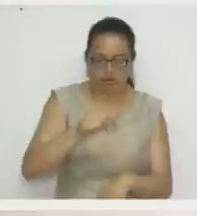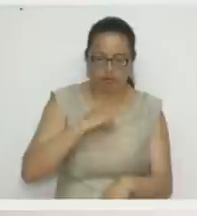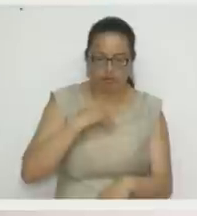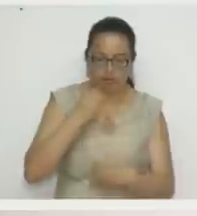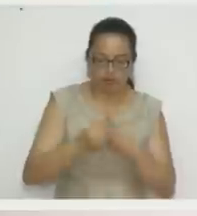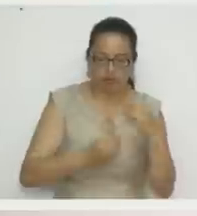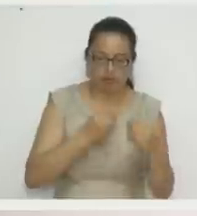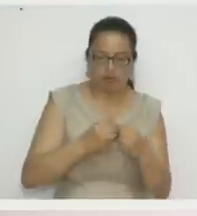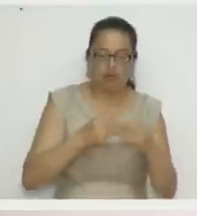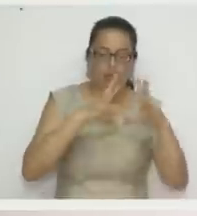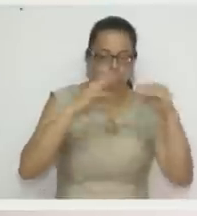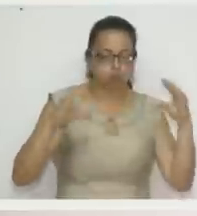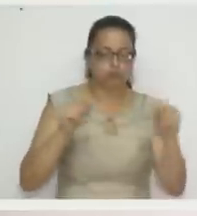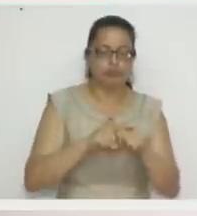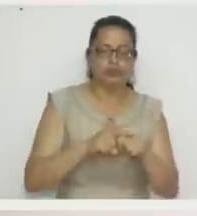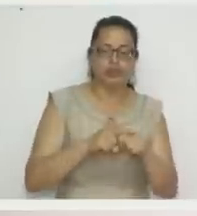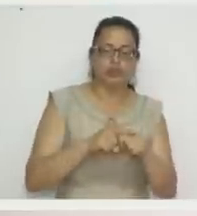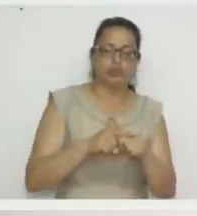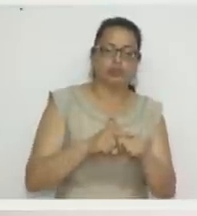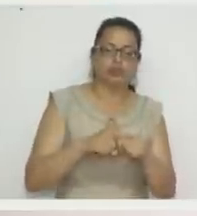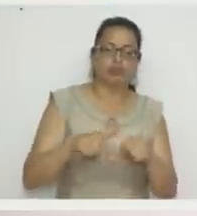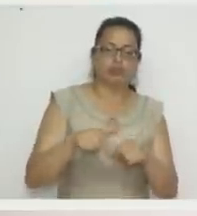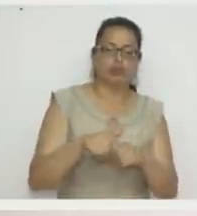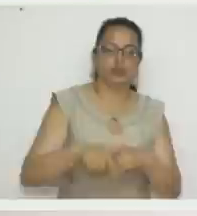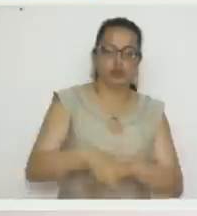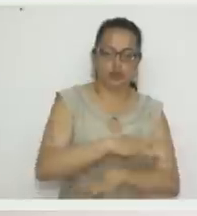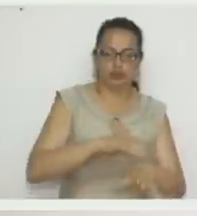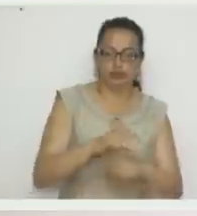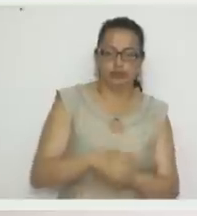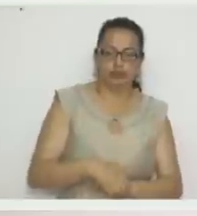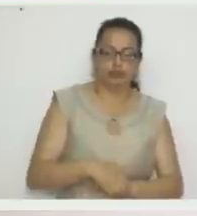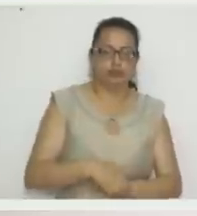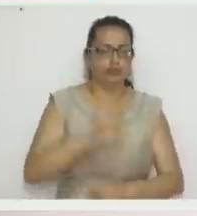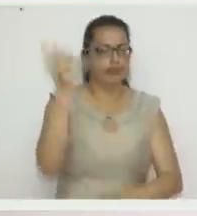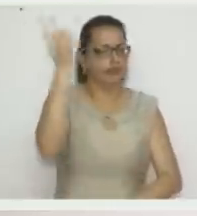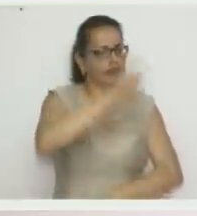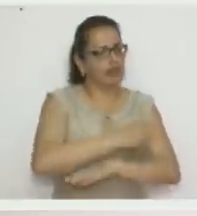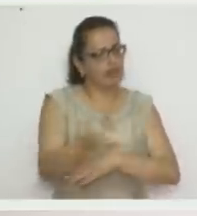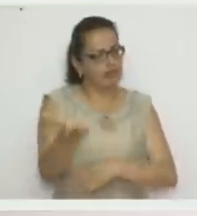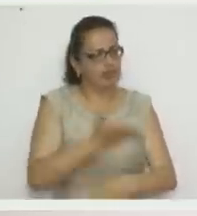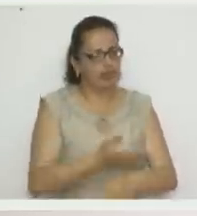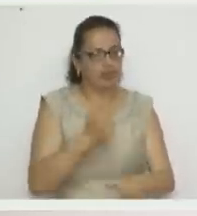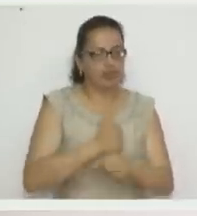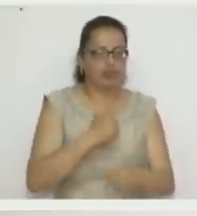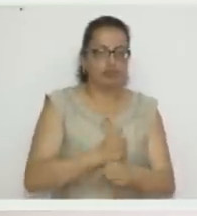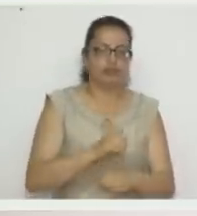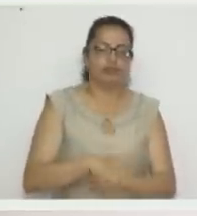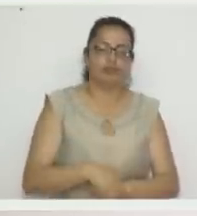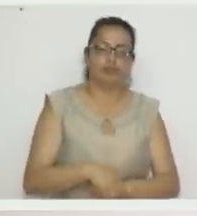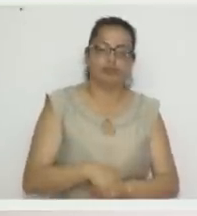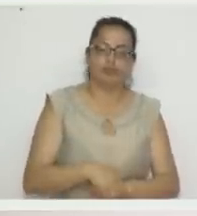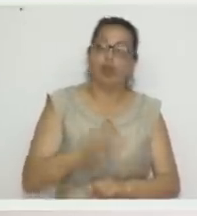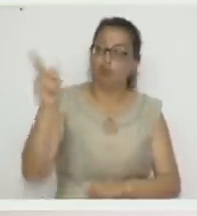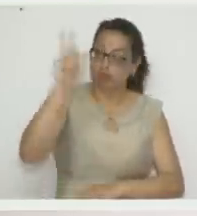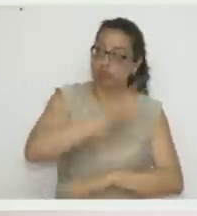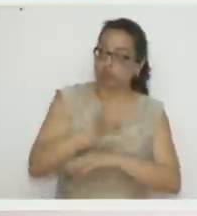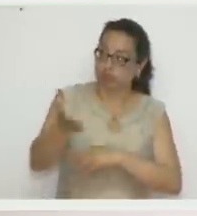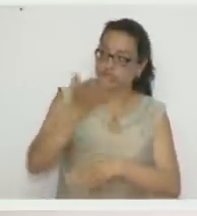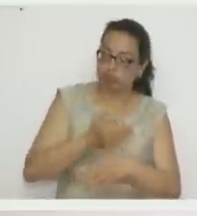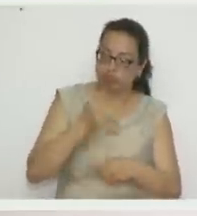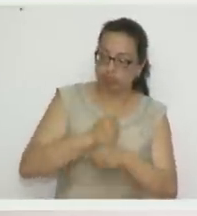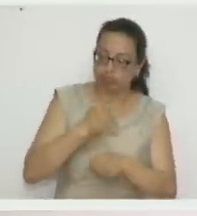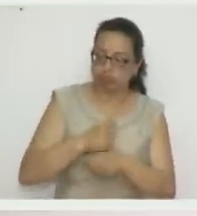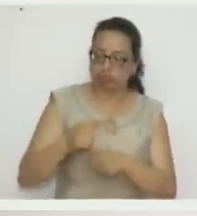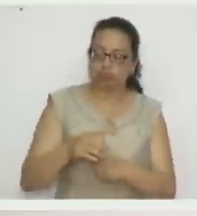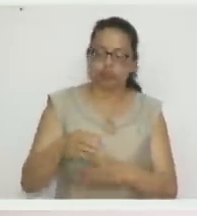cosita. Tengo un cojín, tengo una cosa. Un día eso viene y único que quedó grande fue las boquillas. Un día eso viene y me muestra todo lo